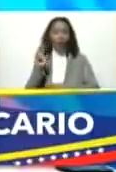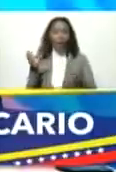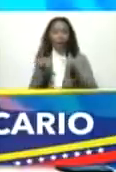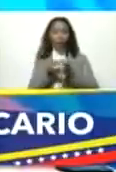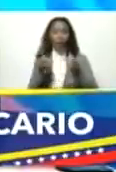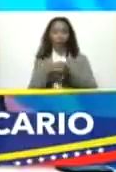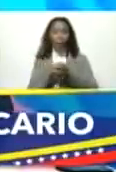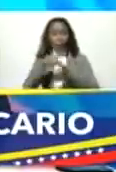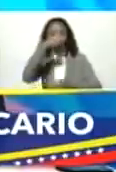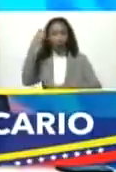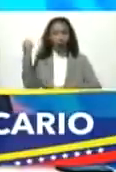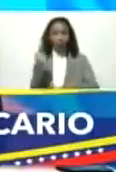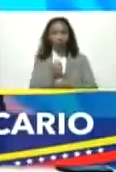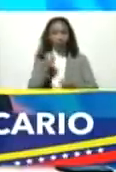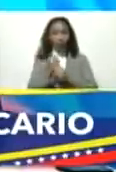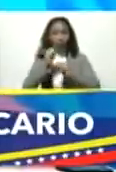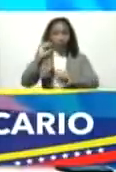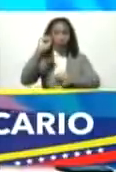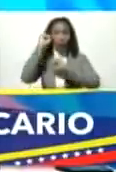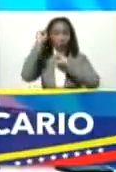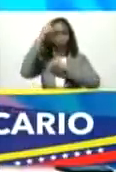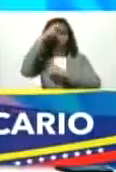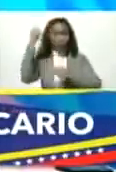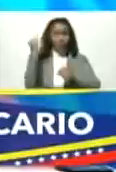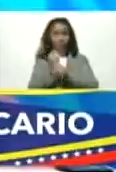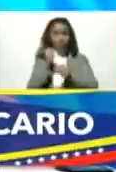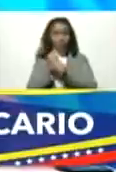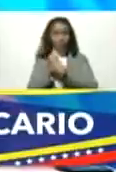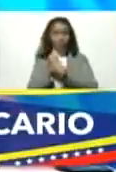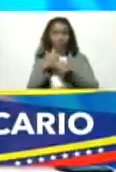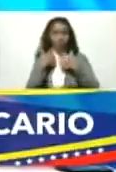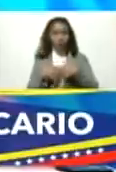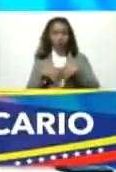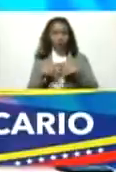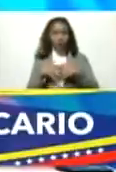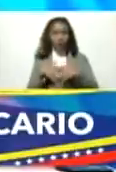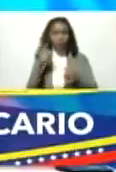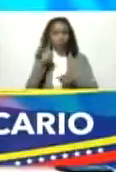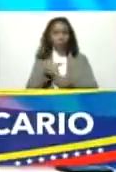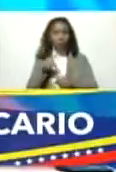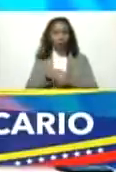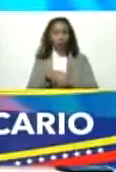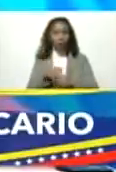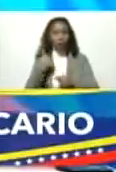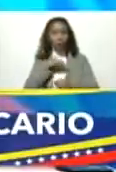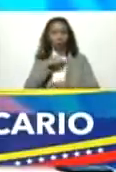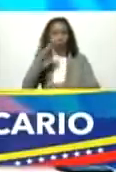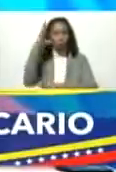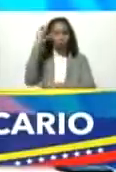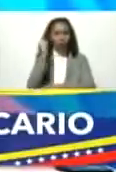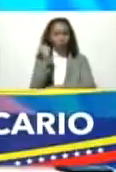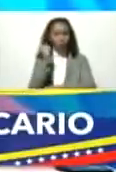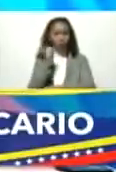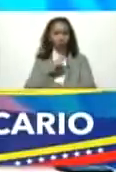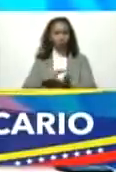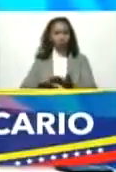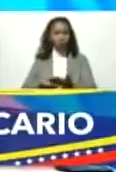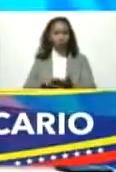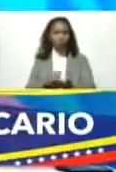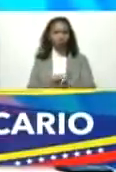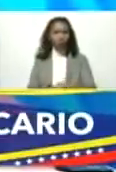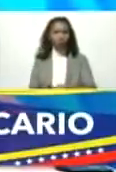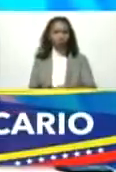trabajadora heroica clase trabajadora de la industria petrolera hemos logrado recuperar